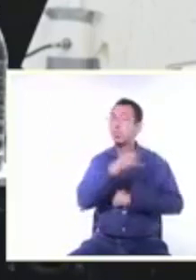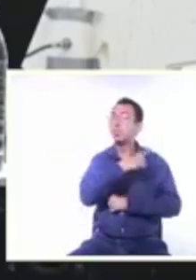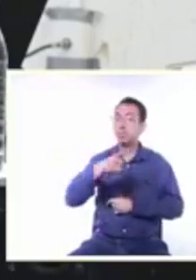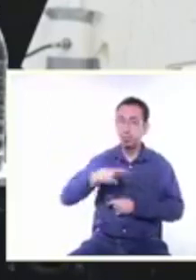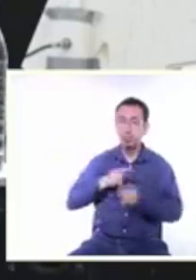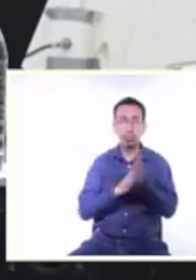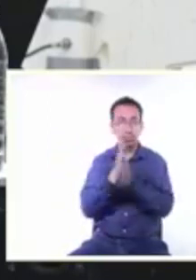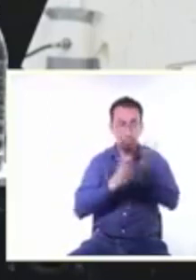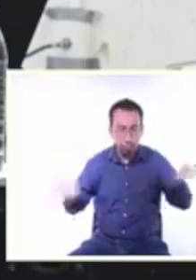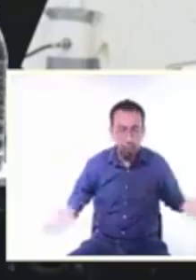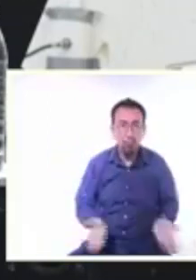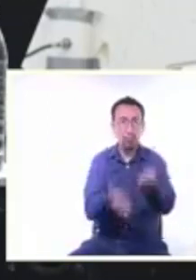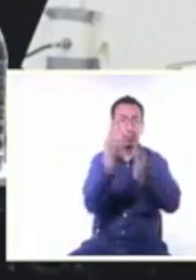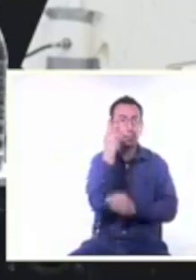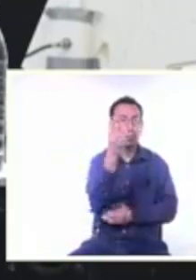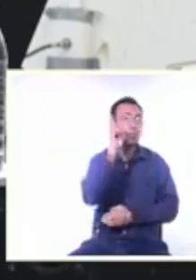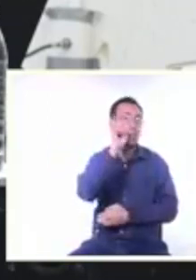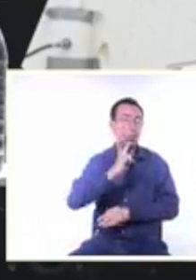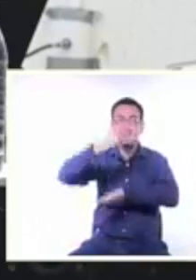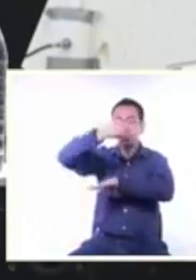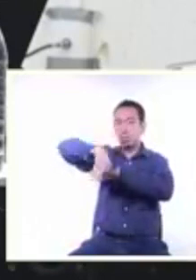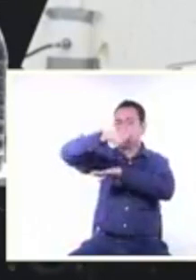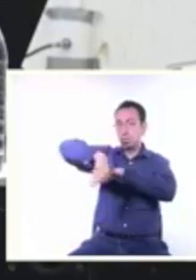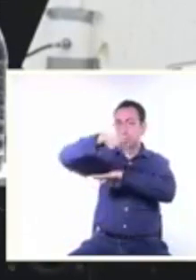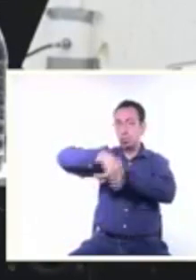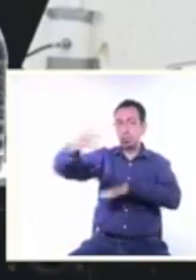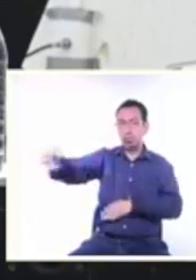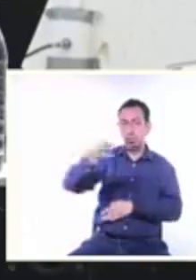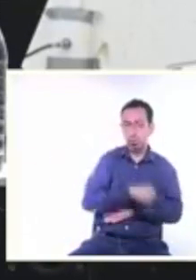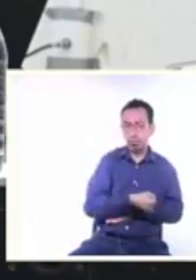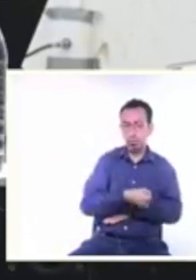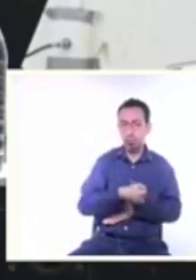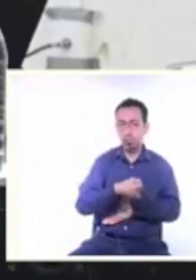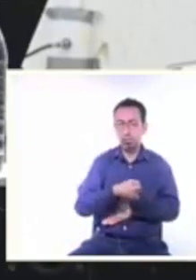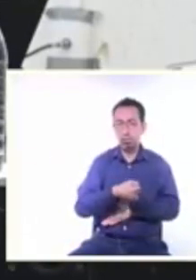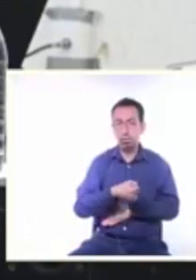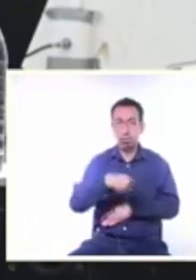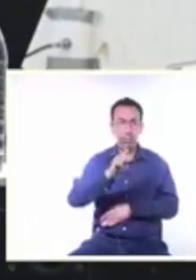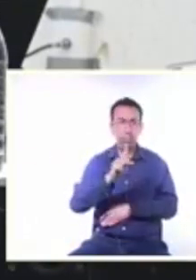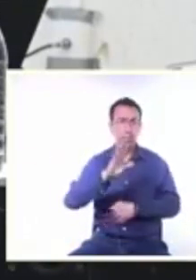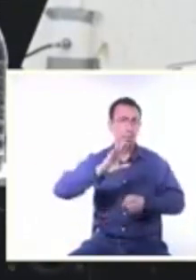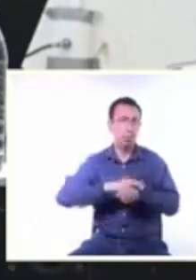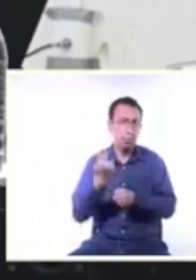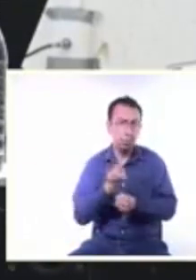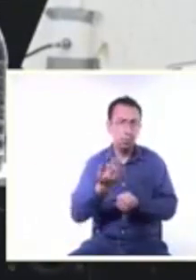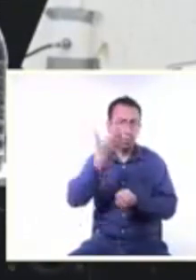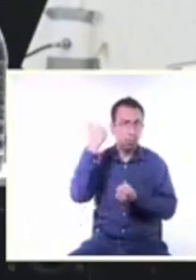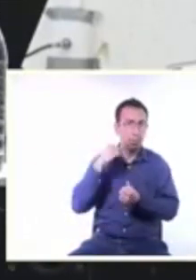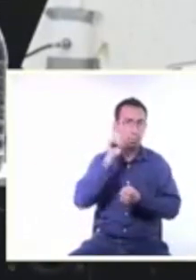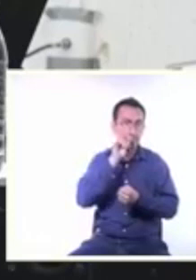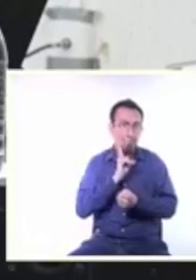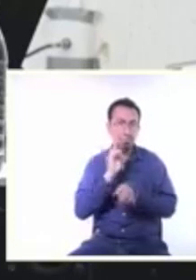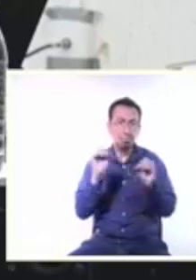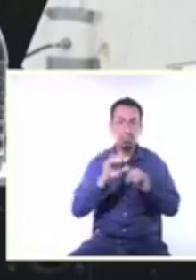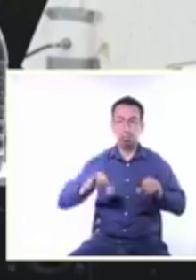impulsar que una mujer ocupara provisionalmente ese sitio y no es porque no haya habido alguna consejera electoral